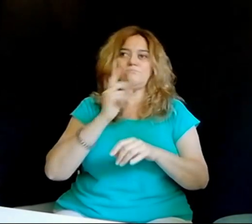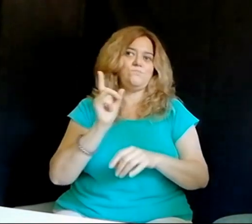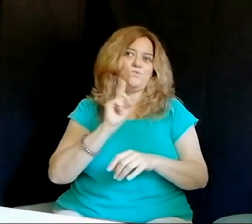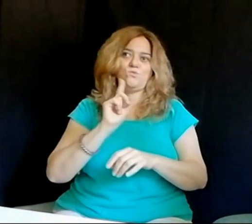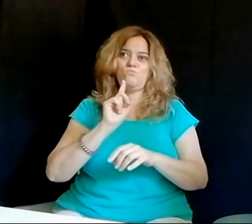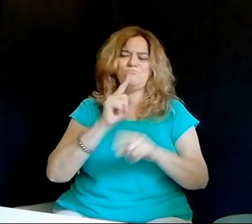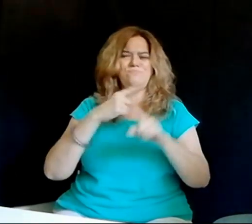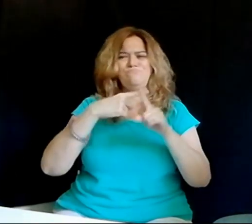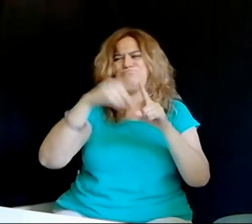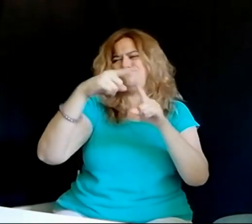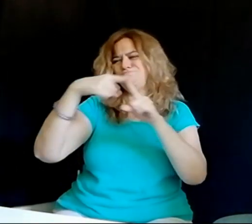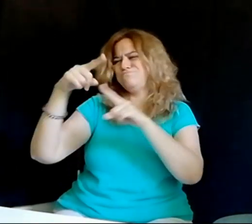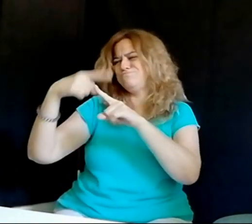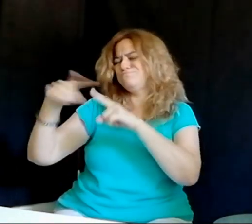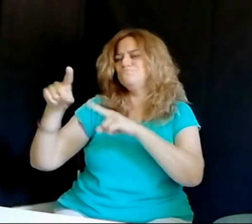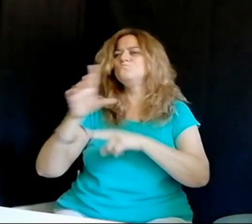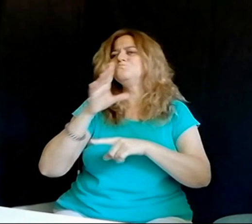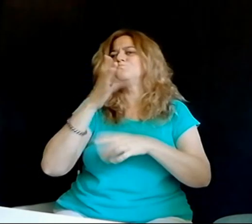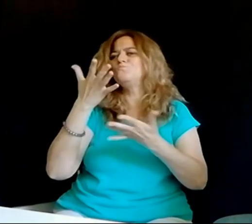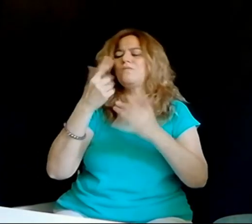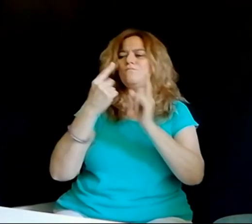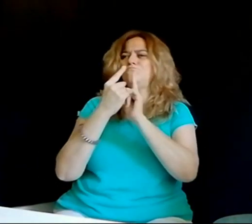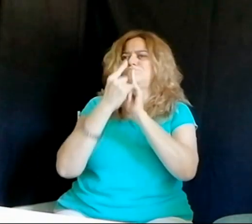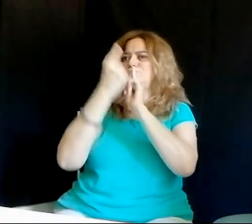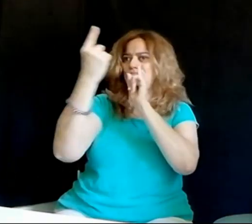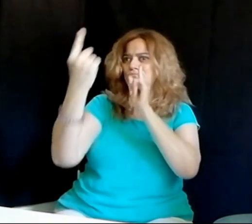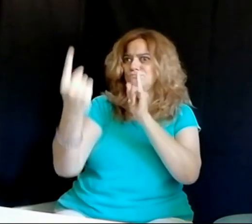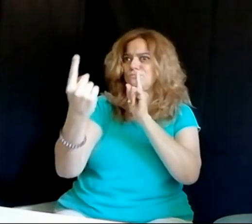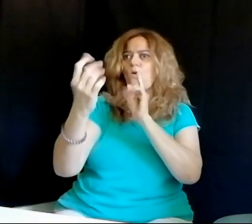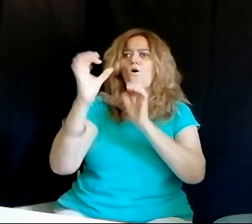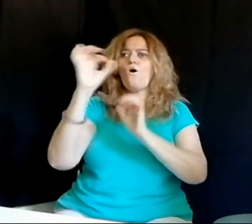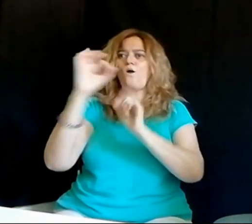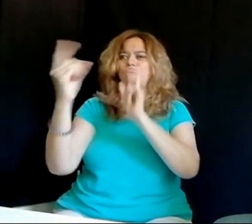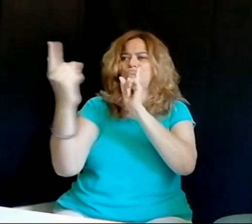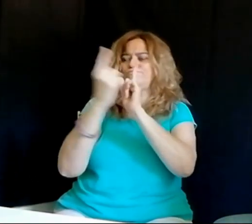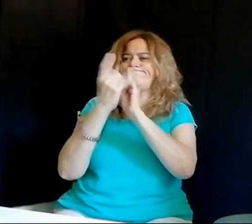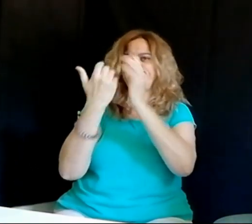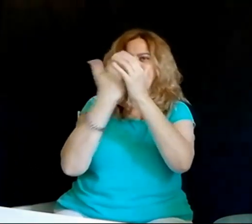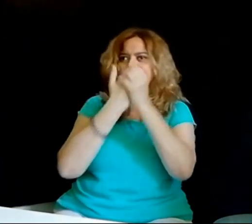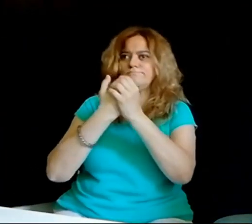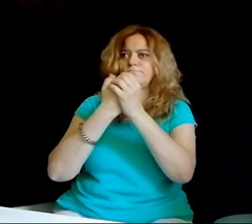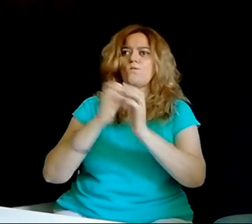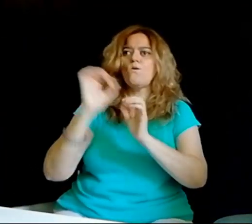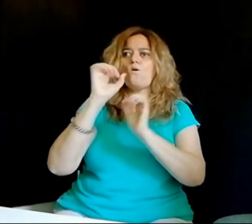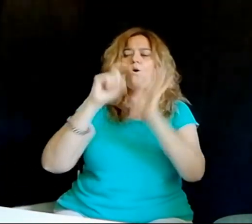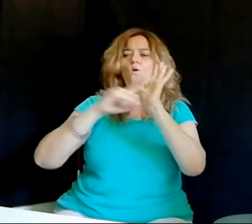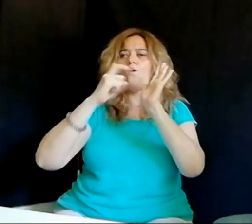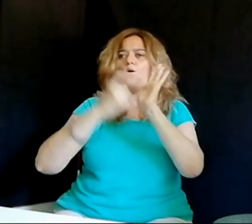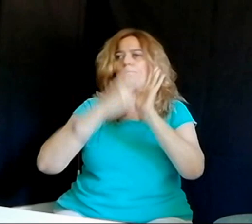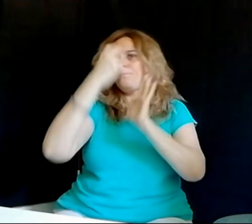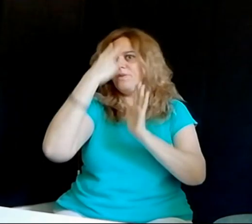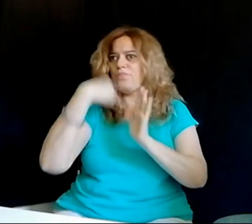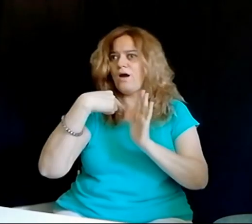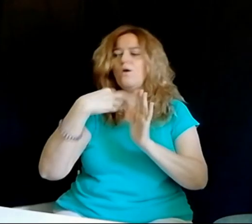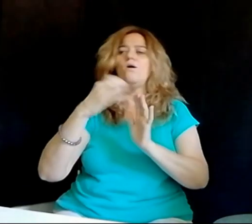sordociegas no somos iguales, o somos un grupo muy heterogéneo. Por ejemplo, algunos necesitan que los comuniquemos